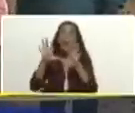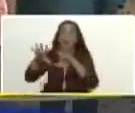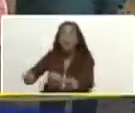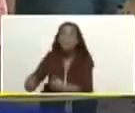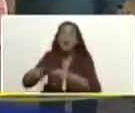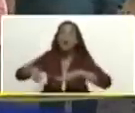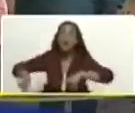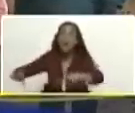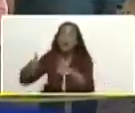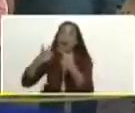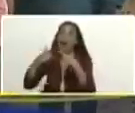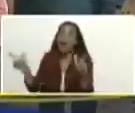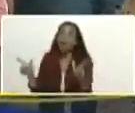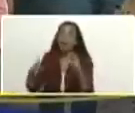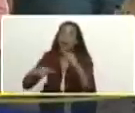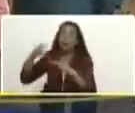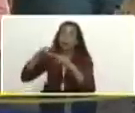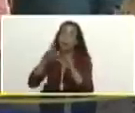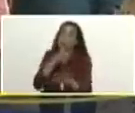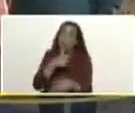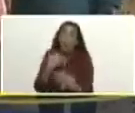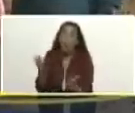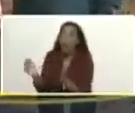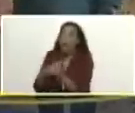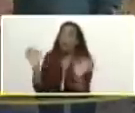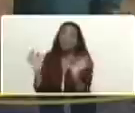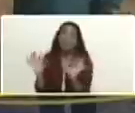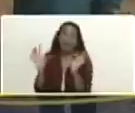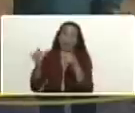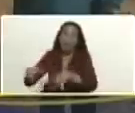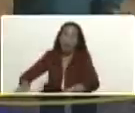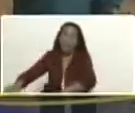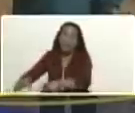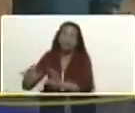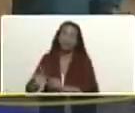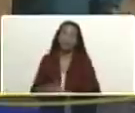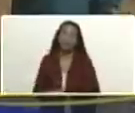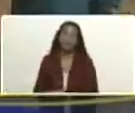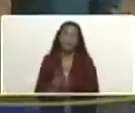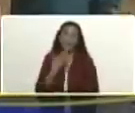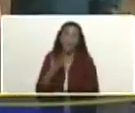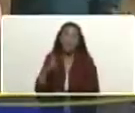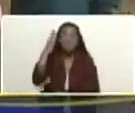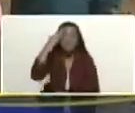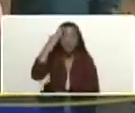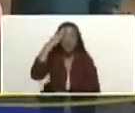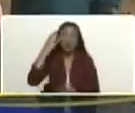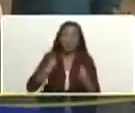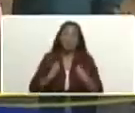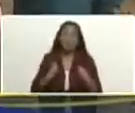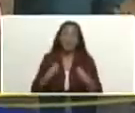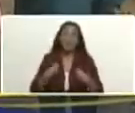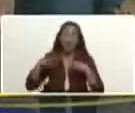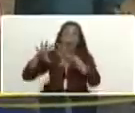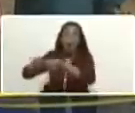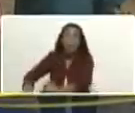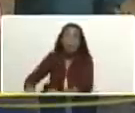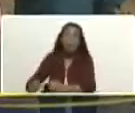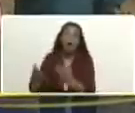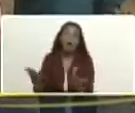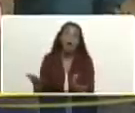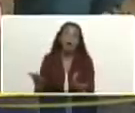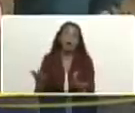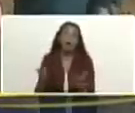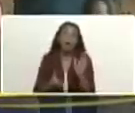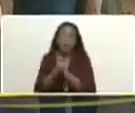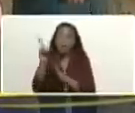viviendas que están construidas pero que no están ocupadas se da el caso de viviendas ocupadas hay